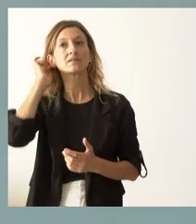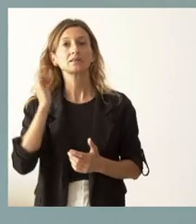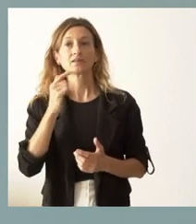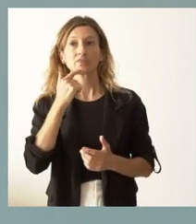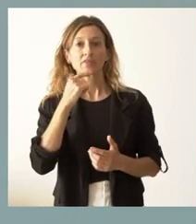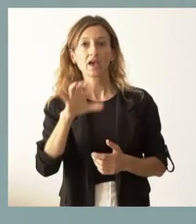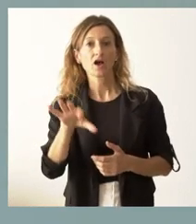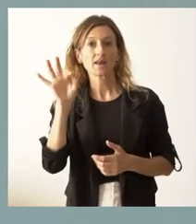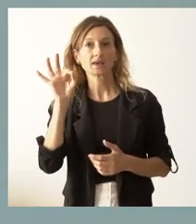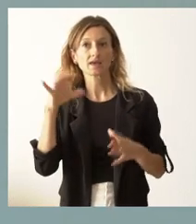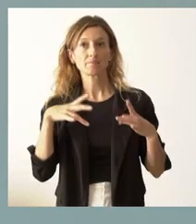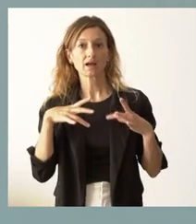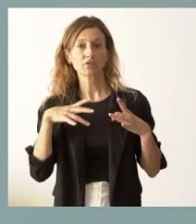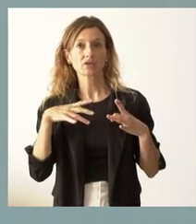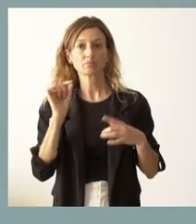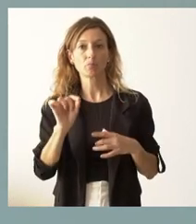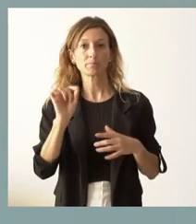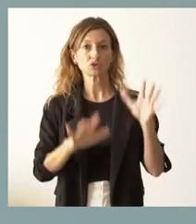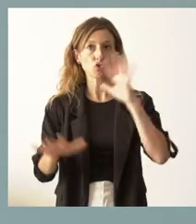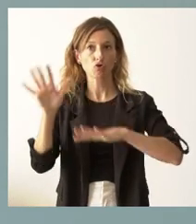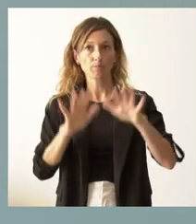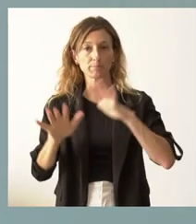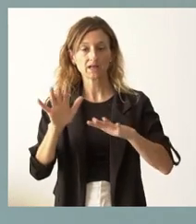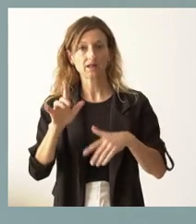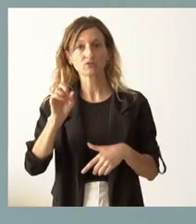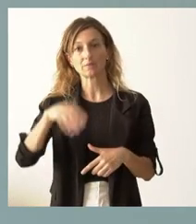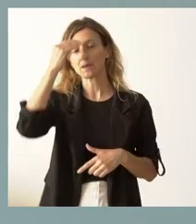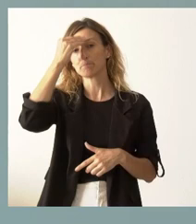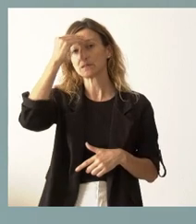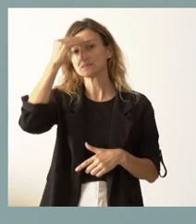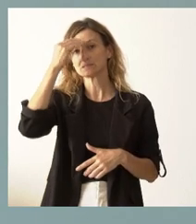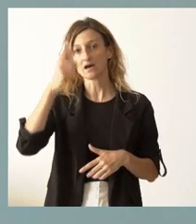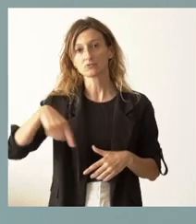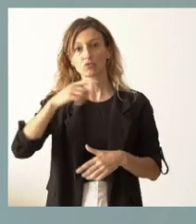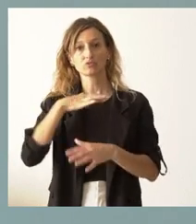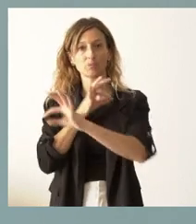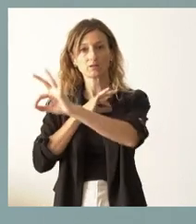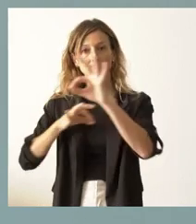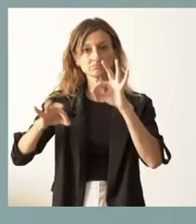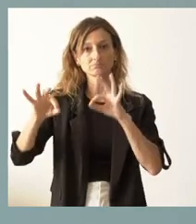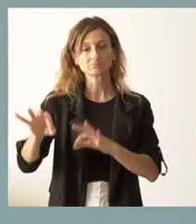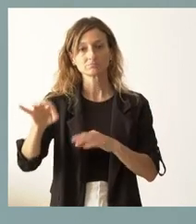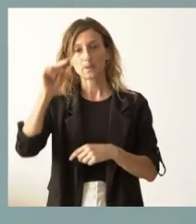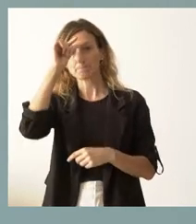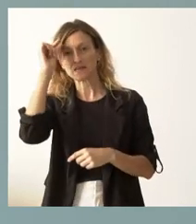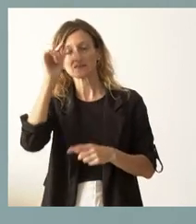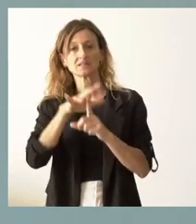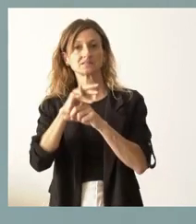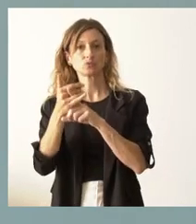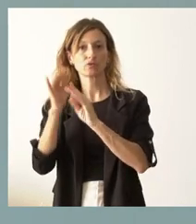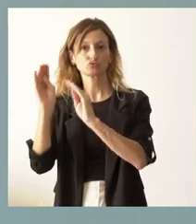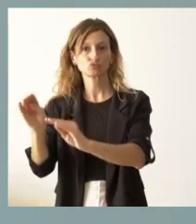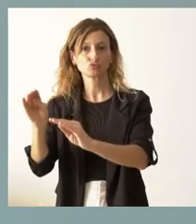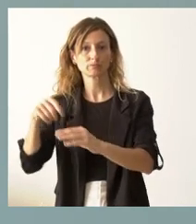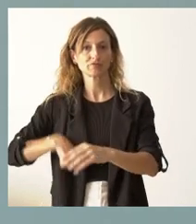vacaciones en un momento especialmente complicado, también hay que pensar y ponerse en la mente o en la situación de aquellos